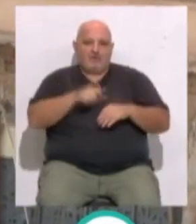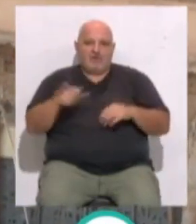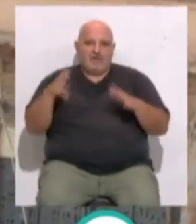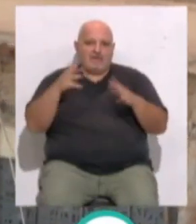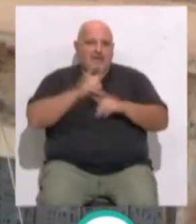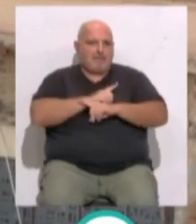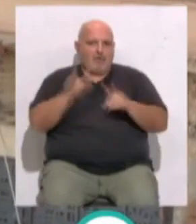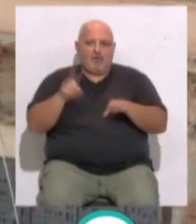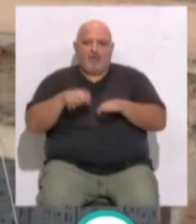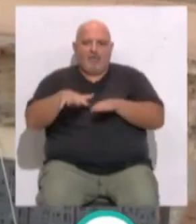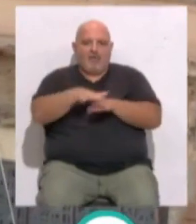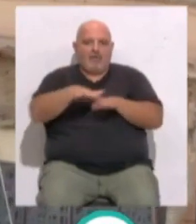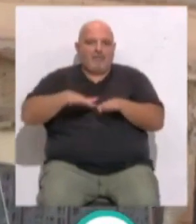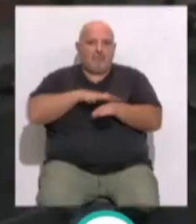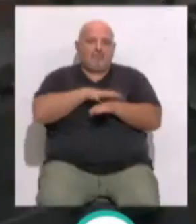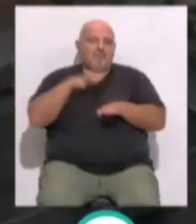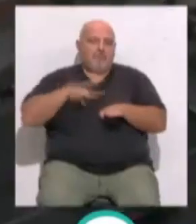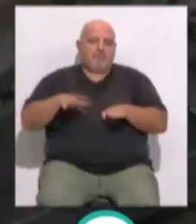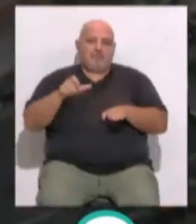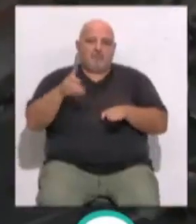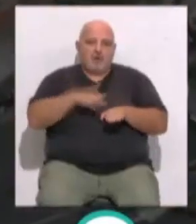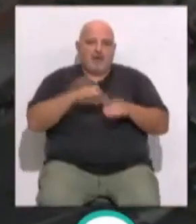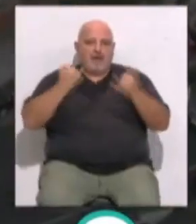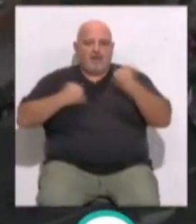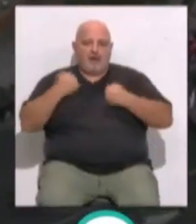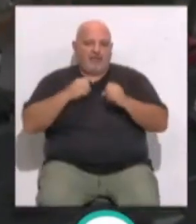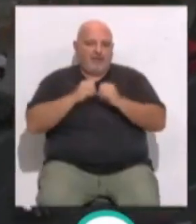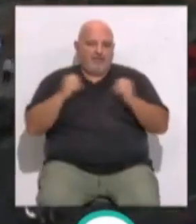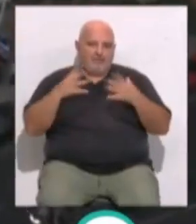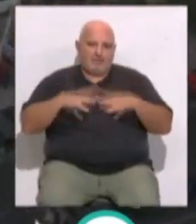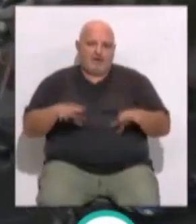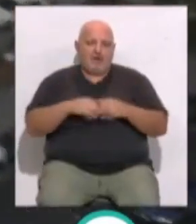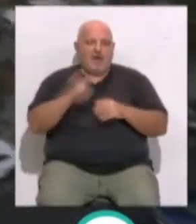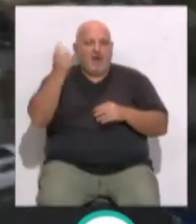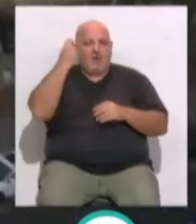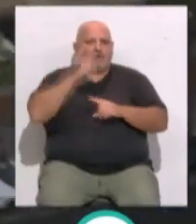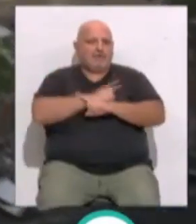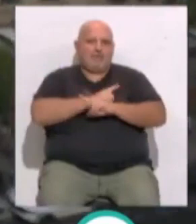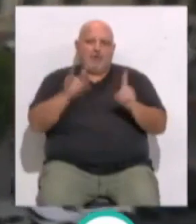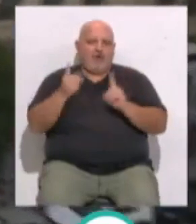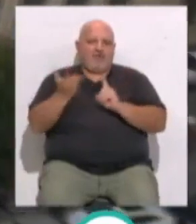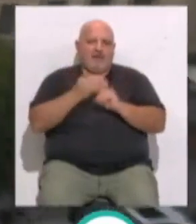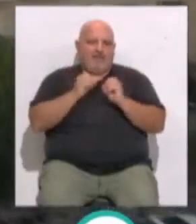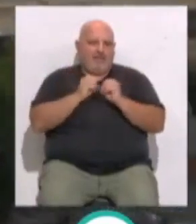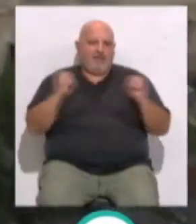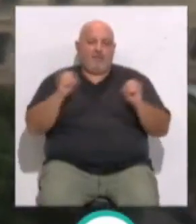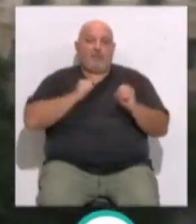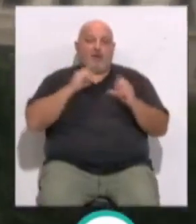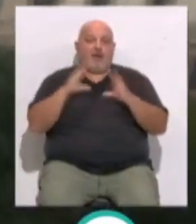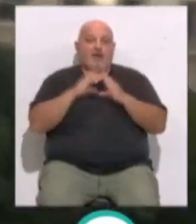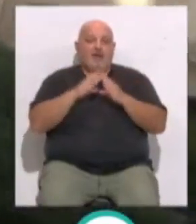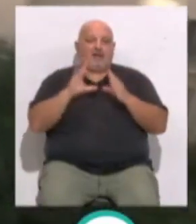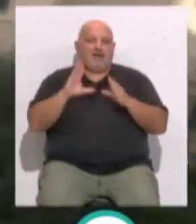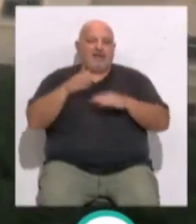ni en estancias aledañas, por lo que no ha habido que lamentar daños personales. El alumnado tampoco se ha visto afectado, ya que la Iglesia se